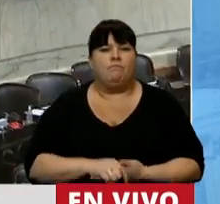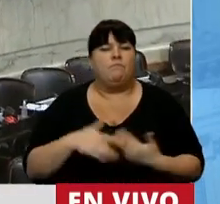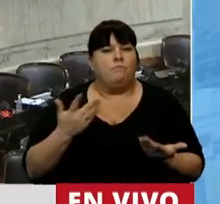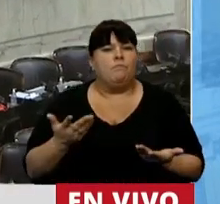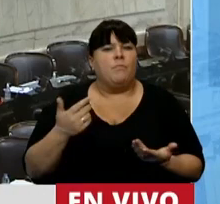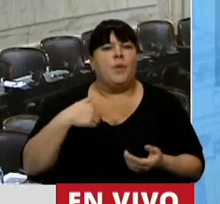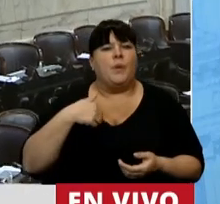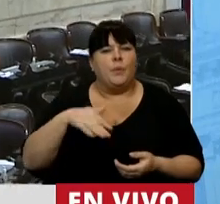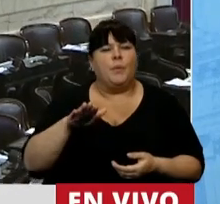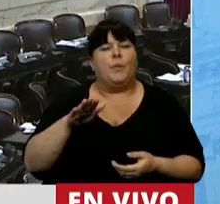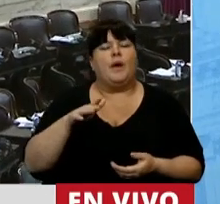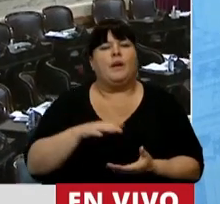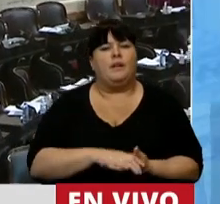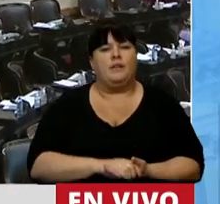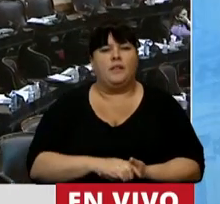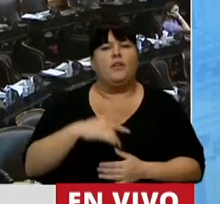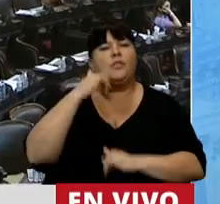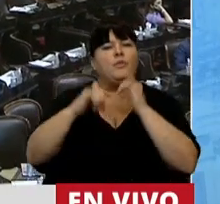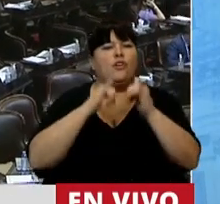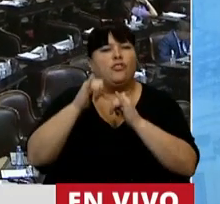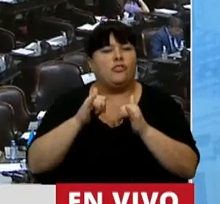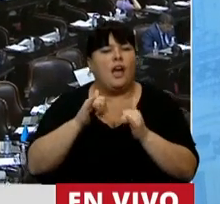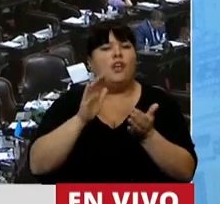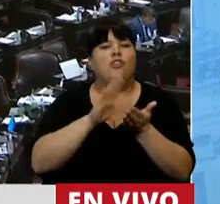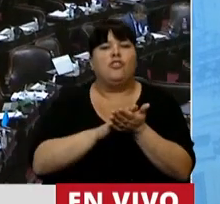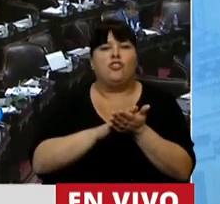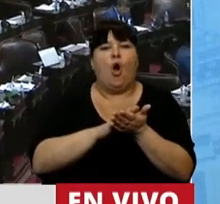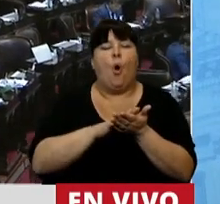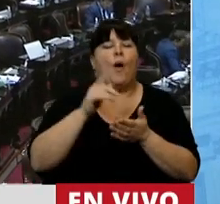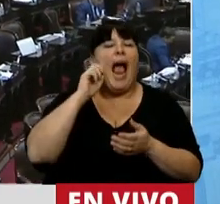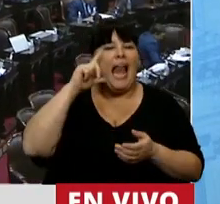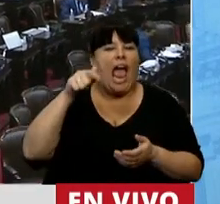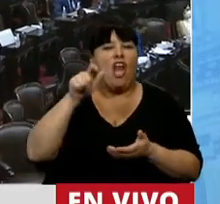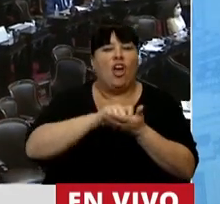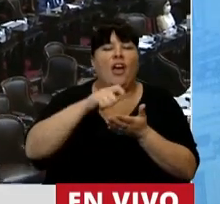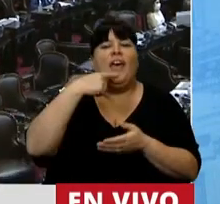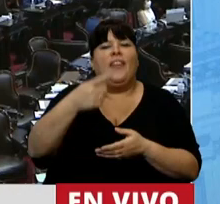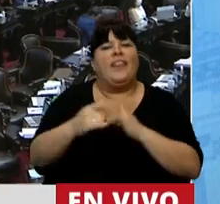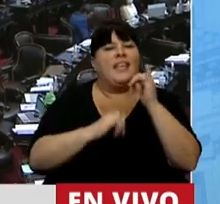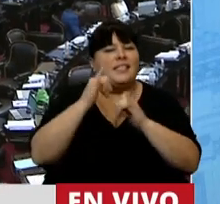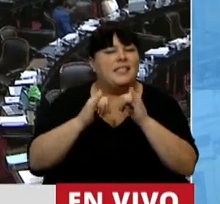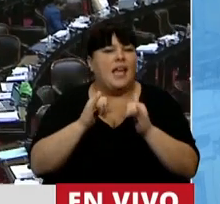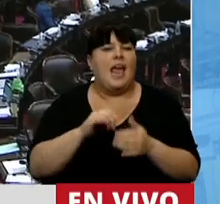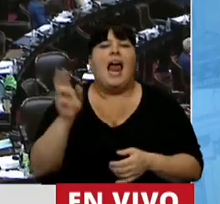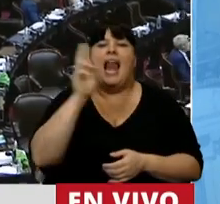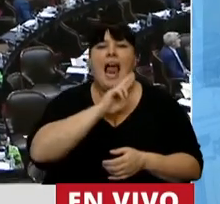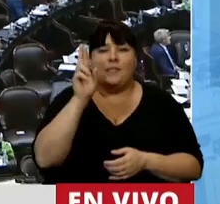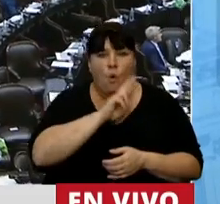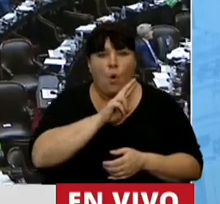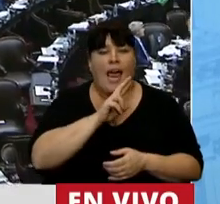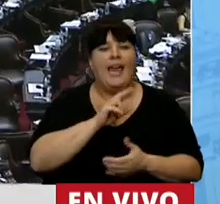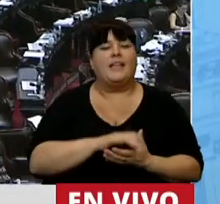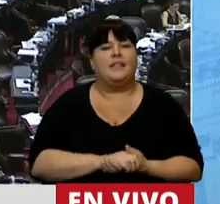echar a mano de un relato de Galeano, en una de sus obras, donde nos relata que las mujeres